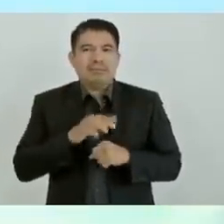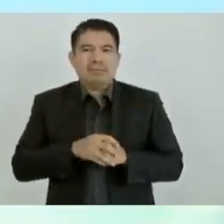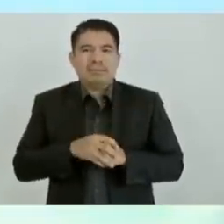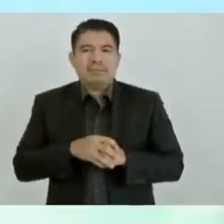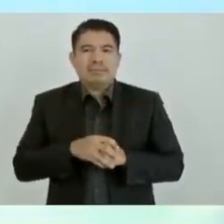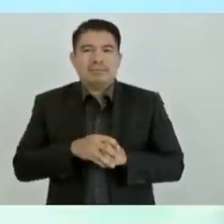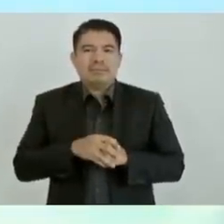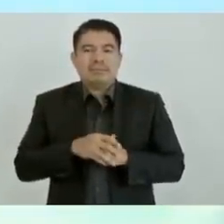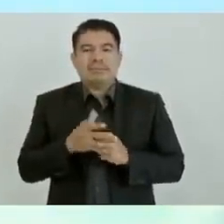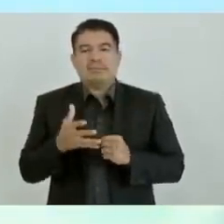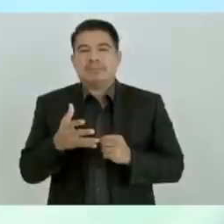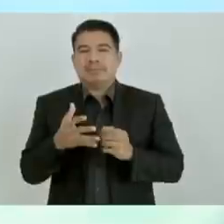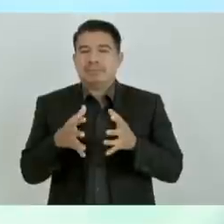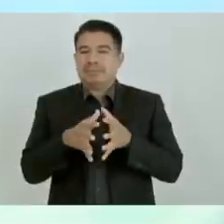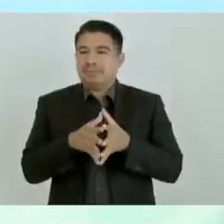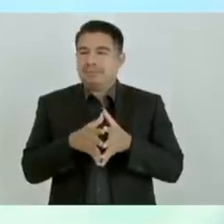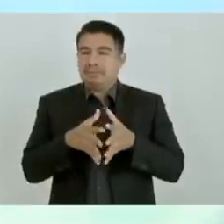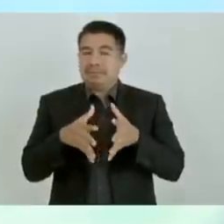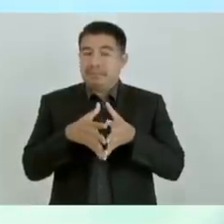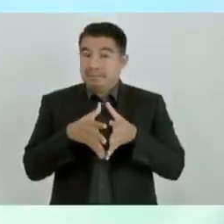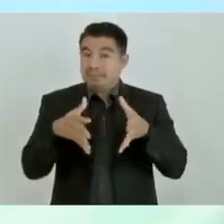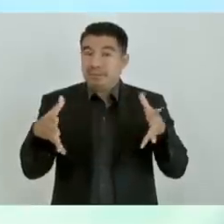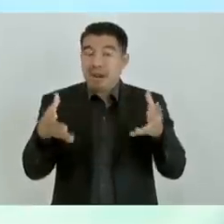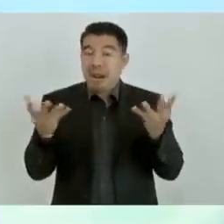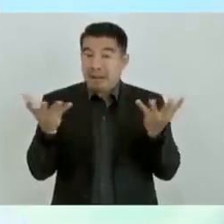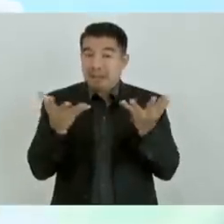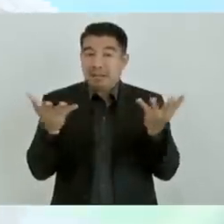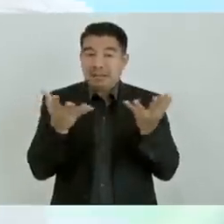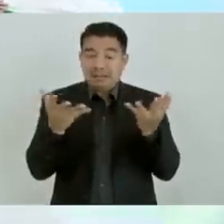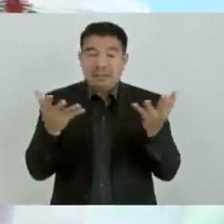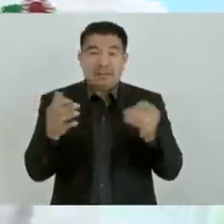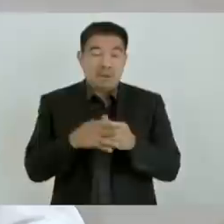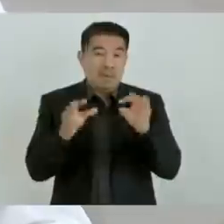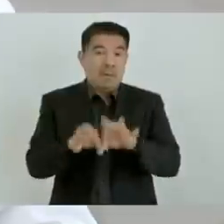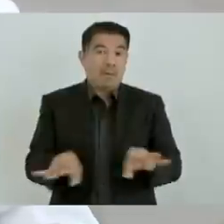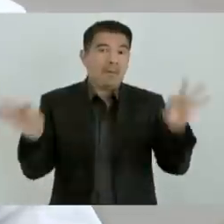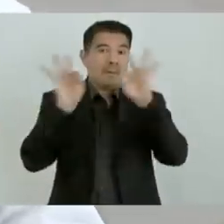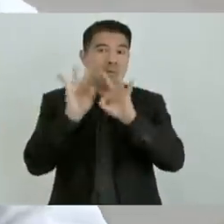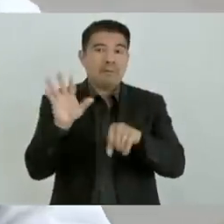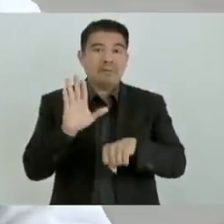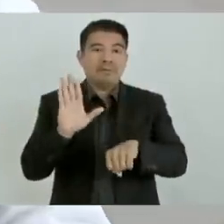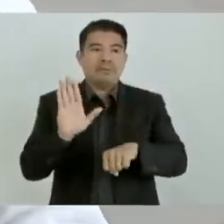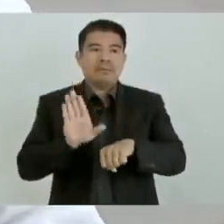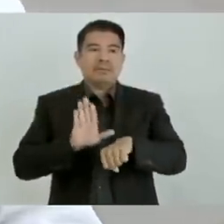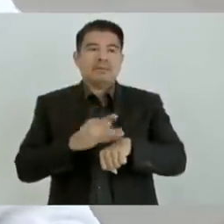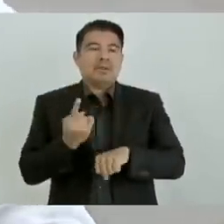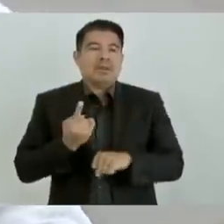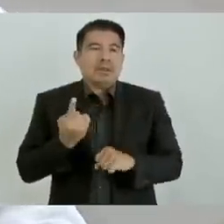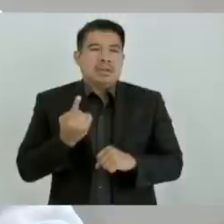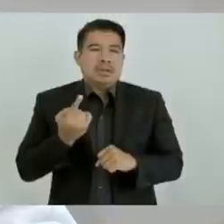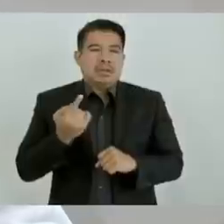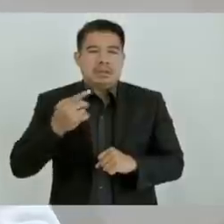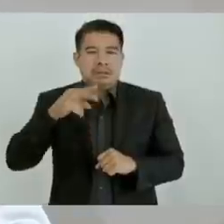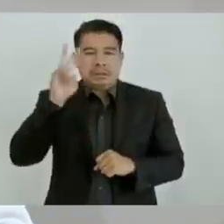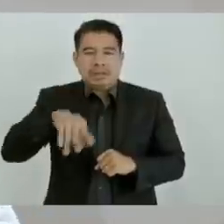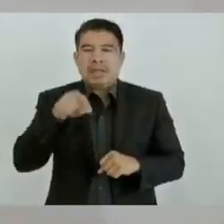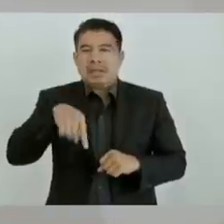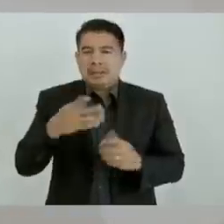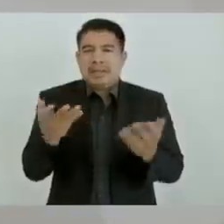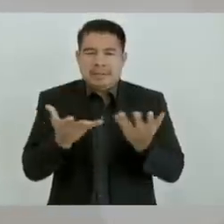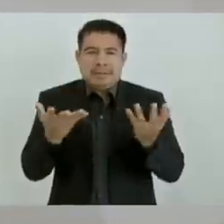gran obra, por lo que aquí se ha comentado.